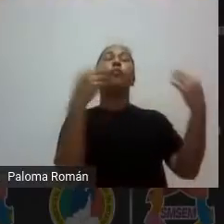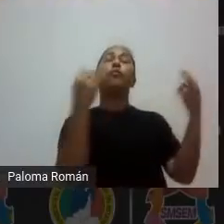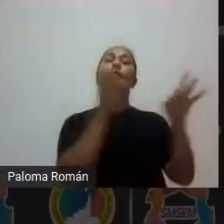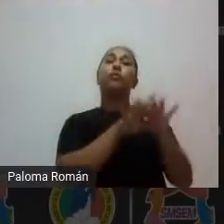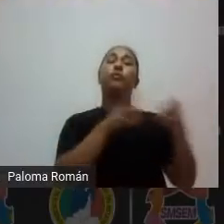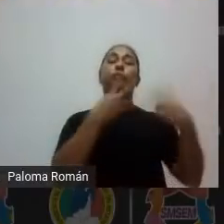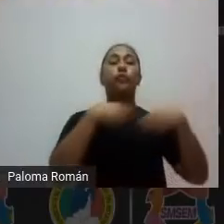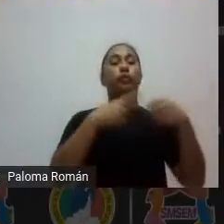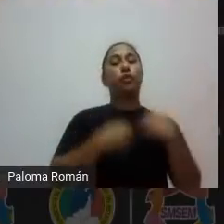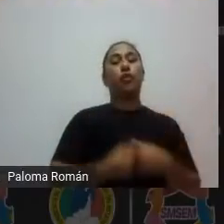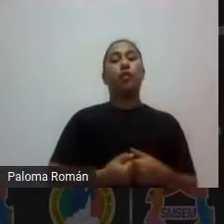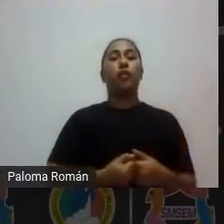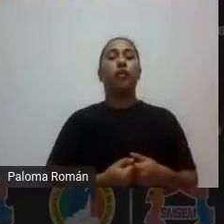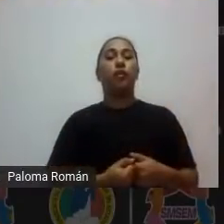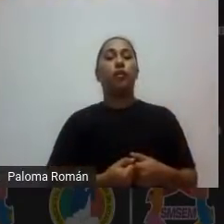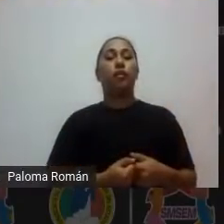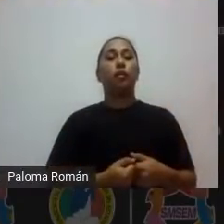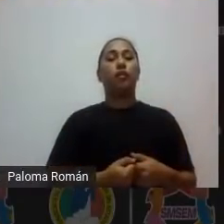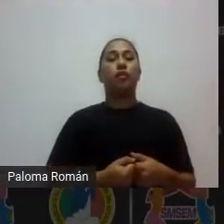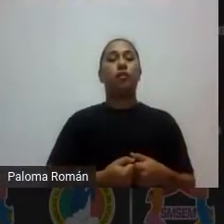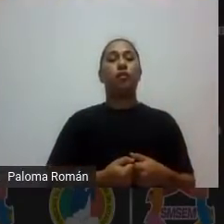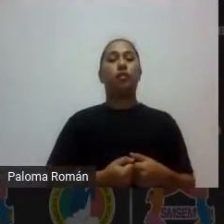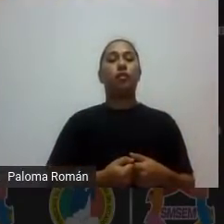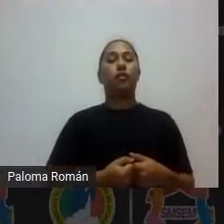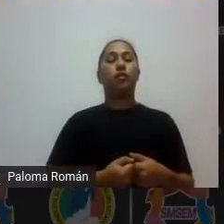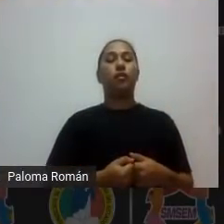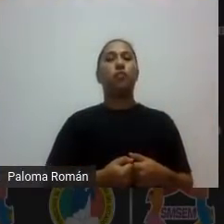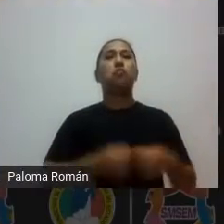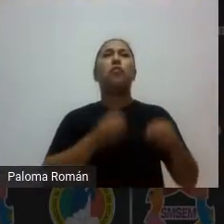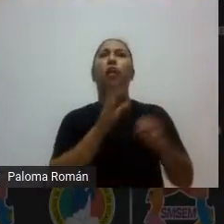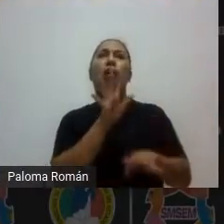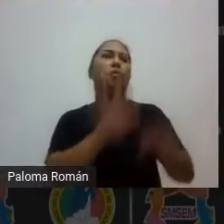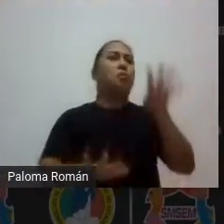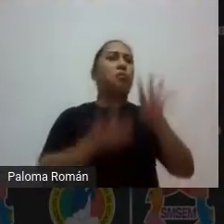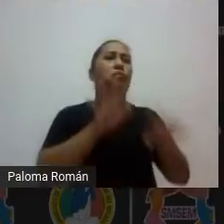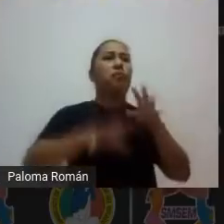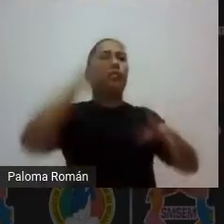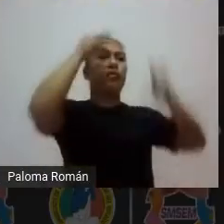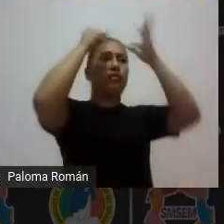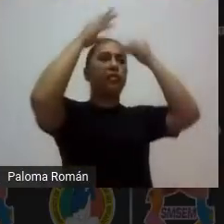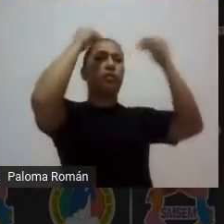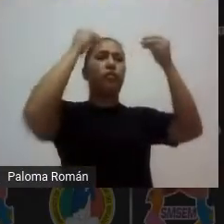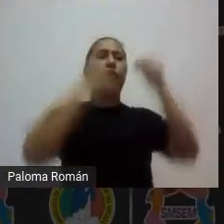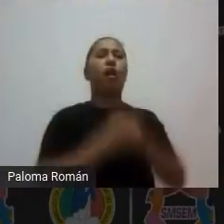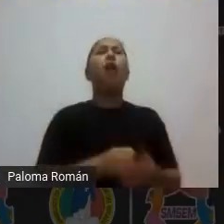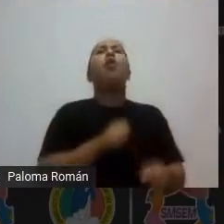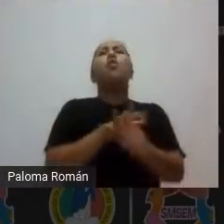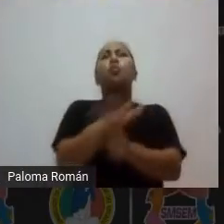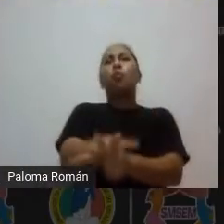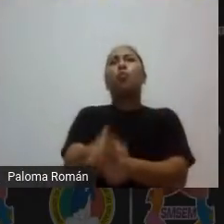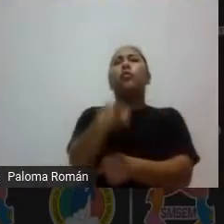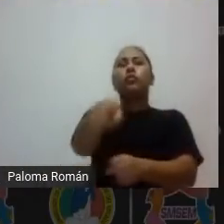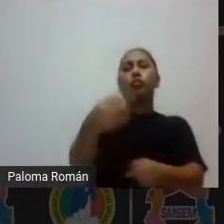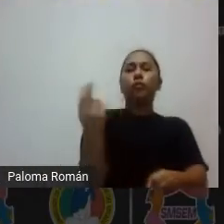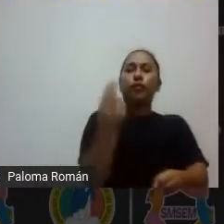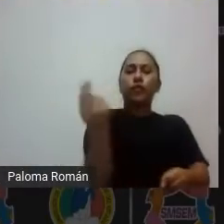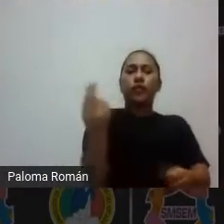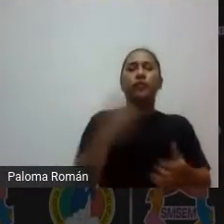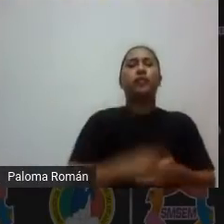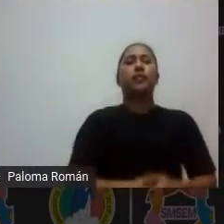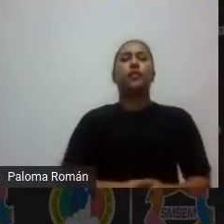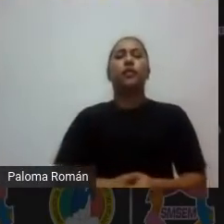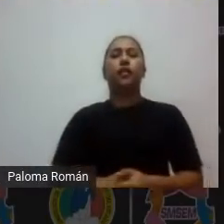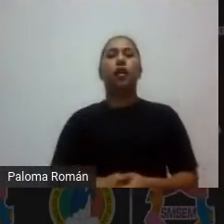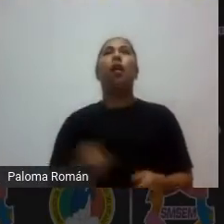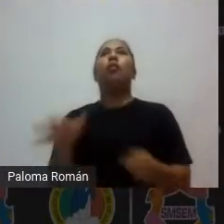la propuesta micro aprendizajes o el aprendizaje adaptativo cuál es el que vas a usar cuál cuál sabemos